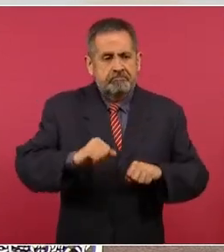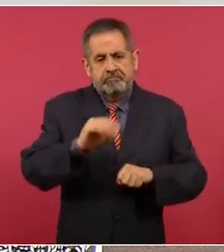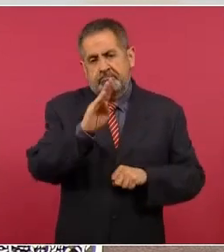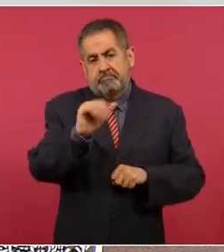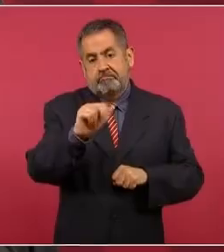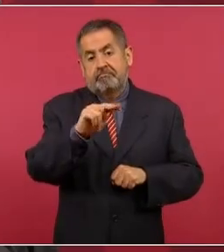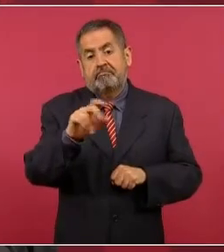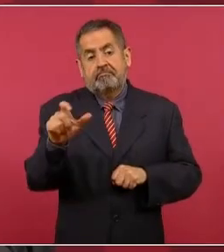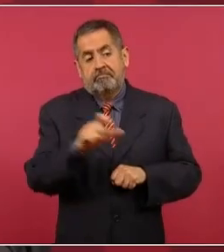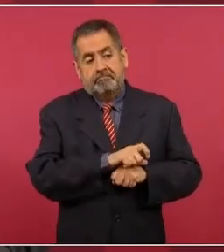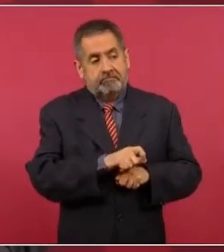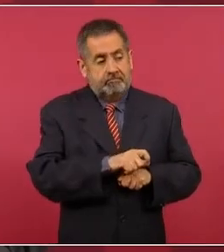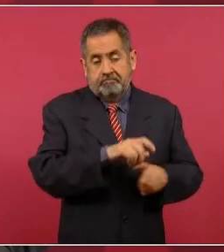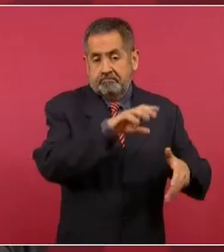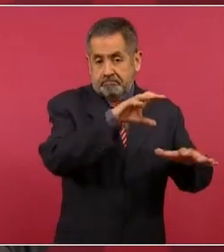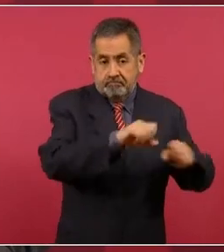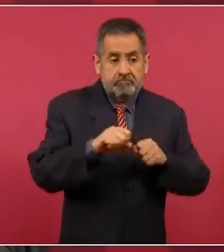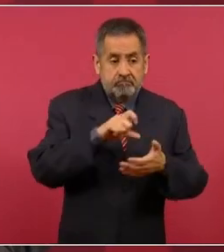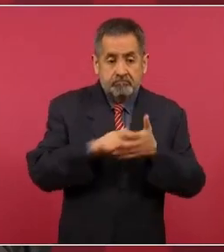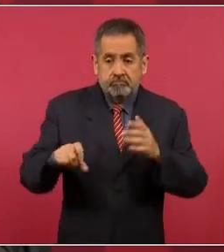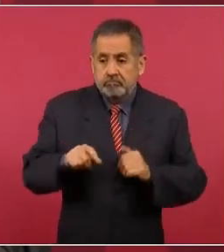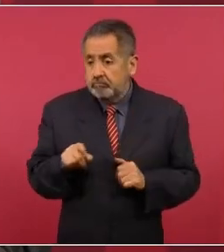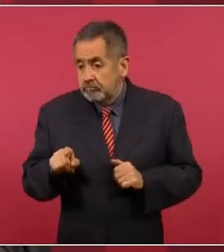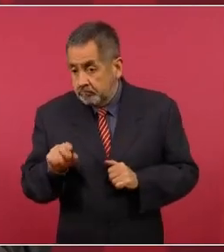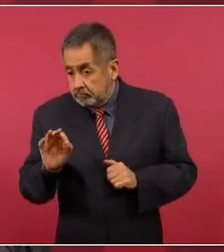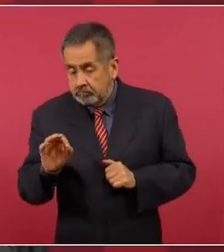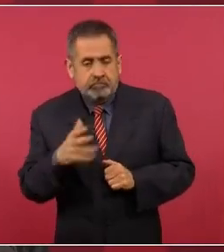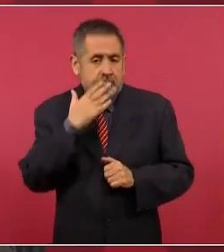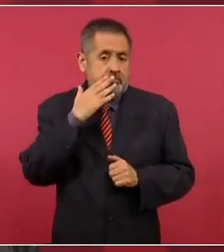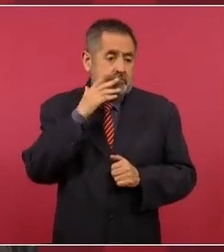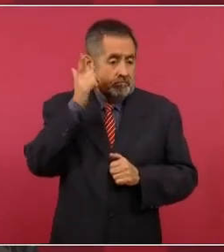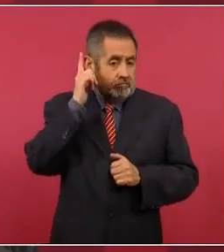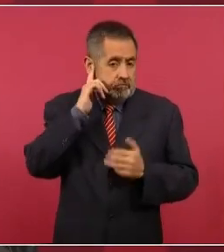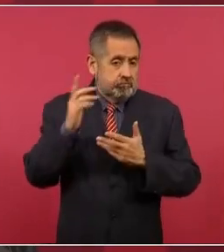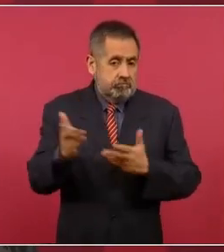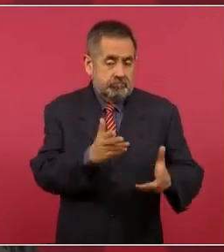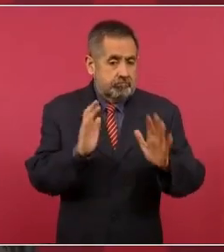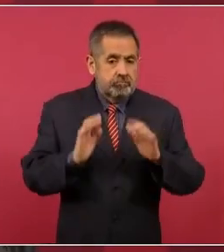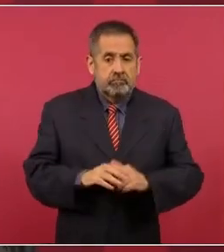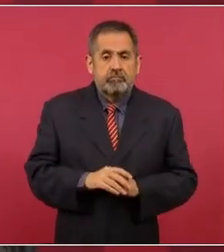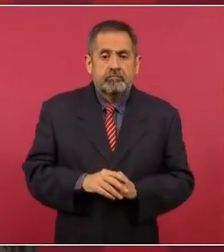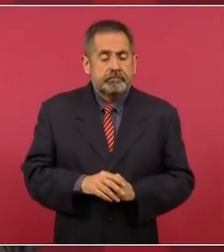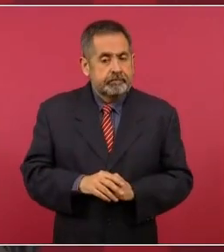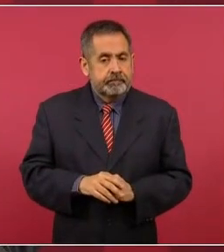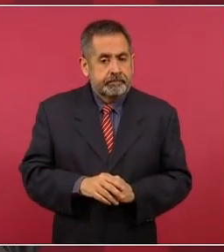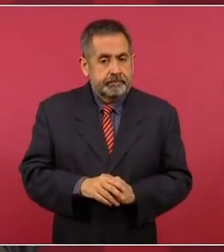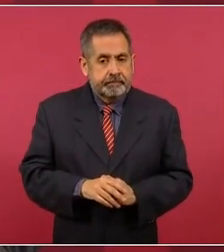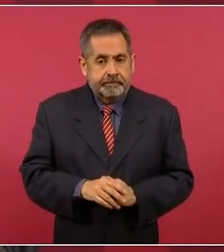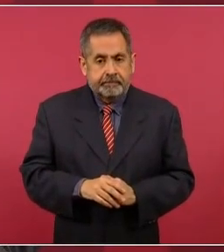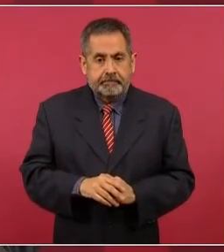de Banamex. Es algo que nosotros vemos bien, ya están